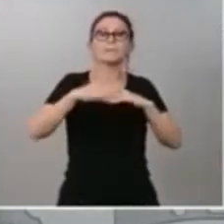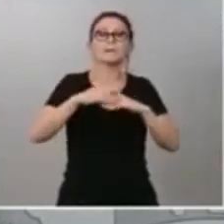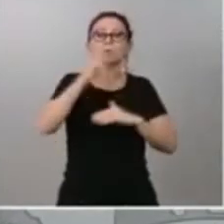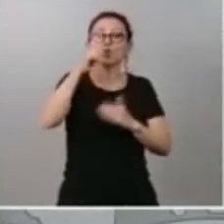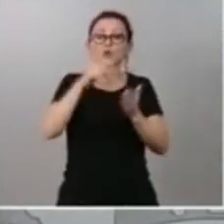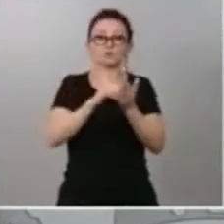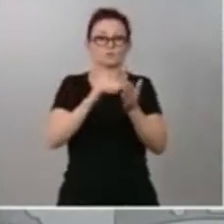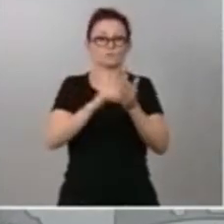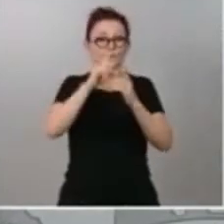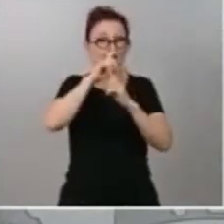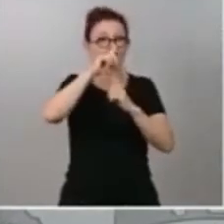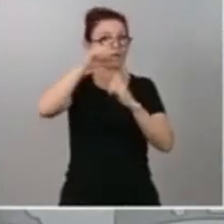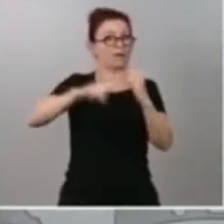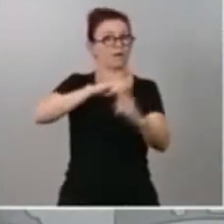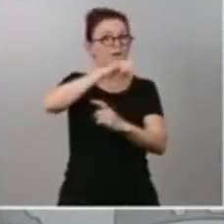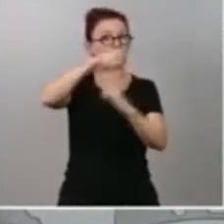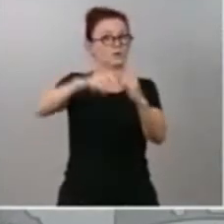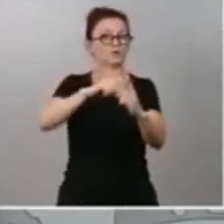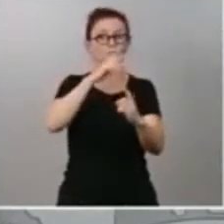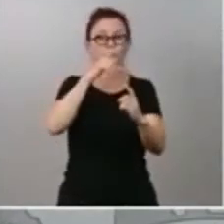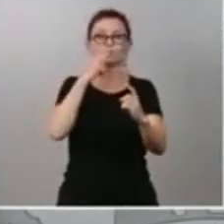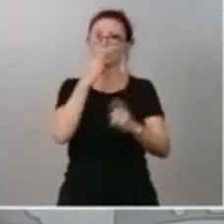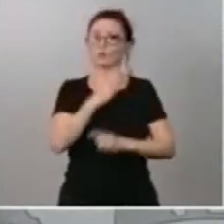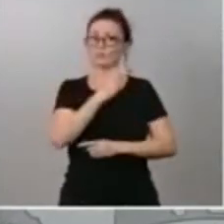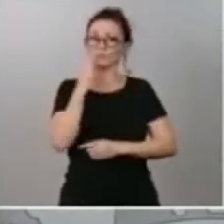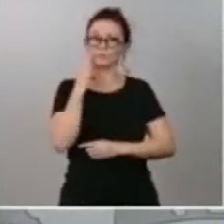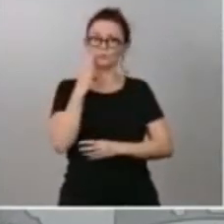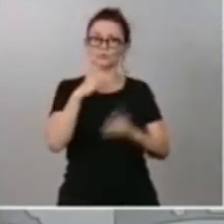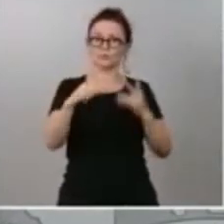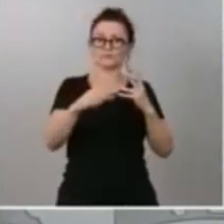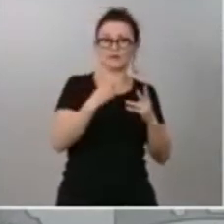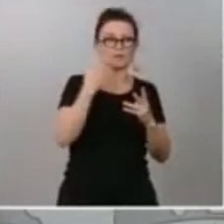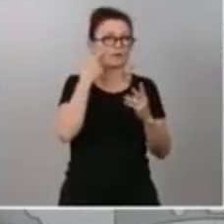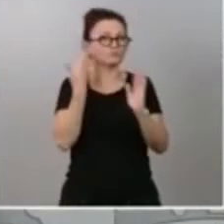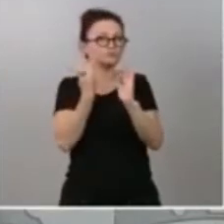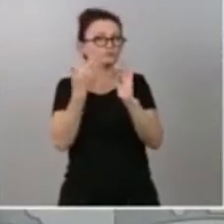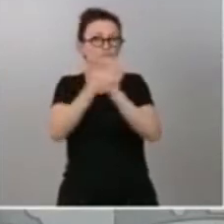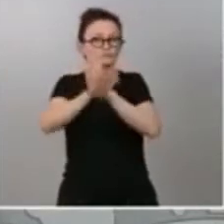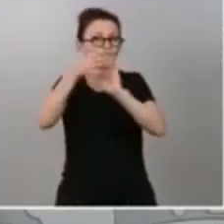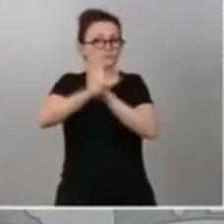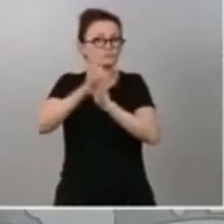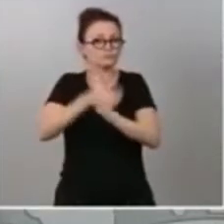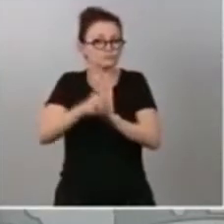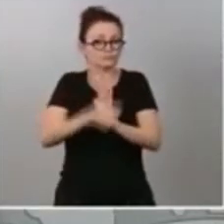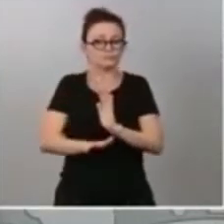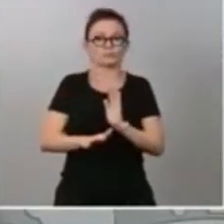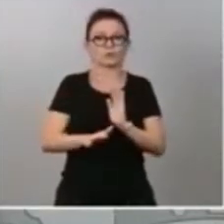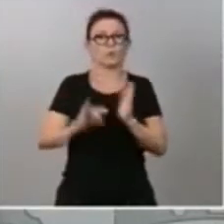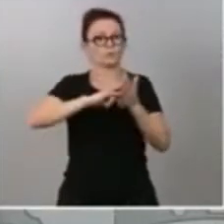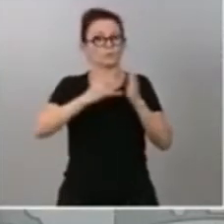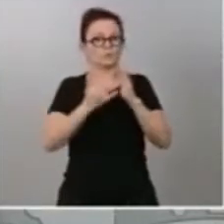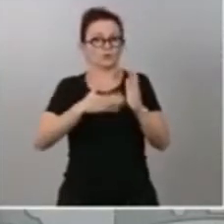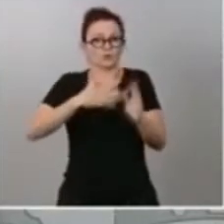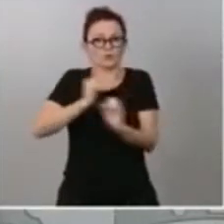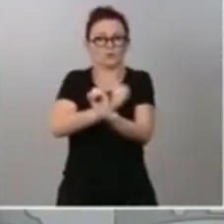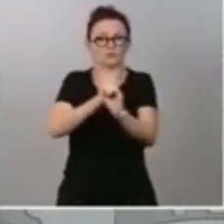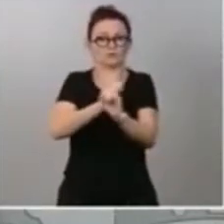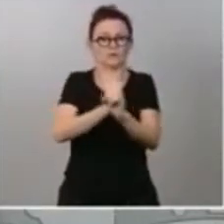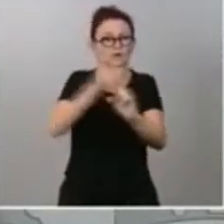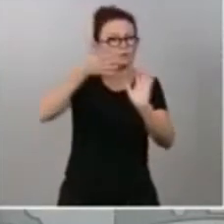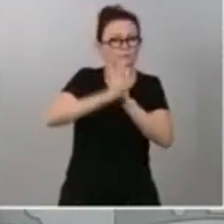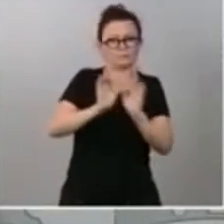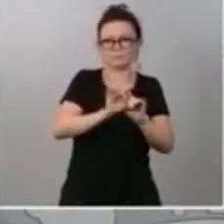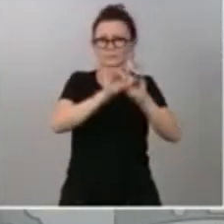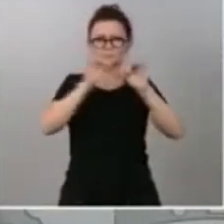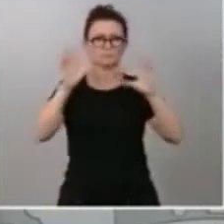compromiso de transparencia, de rendición de cuentas como método de trabajo. En primer lugar, como no podía ser menos, seguiremos dando